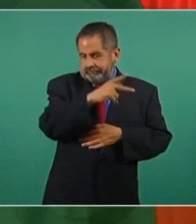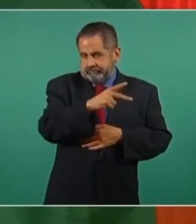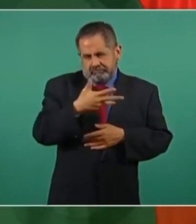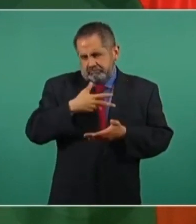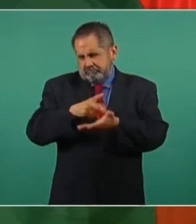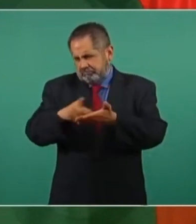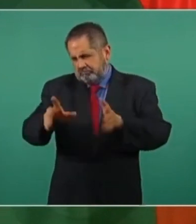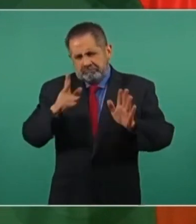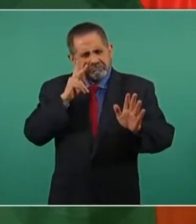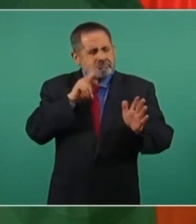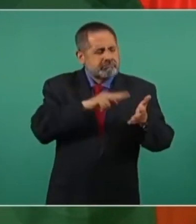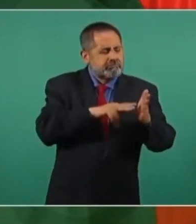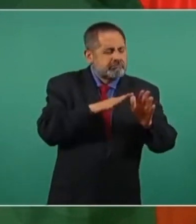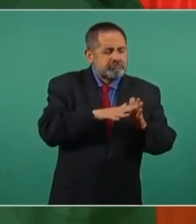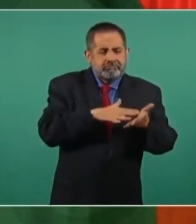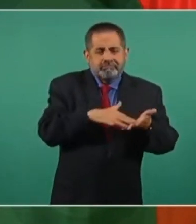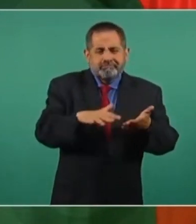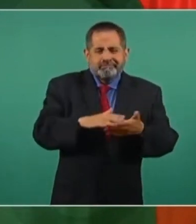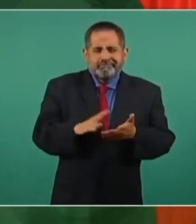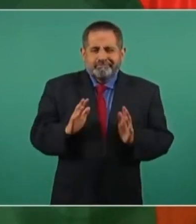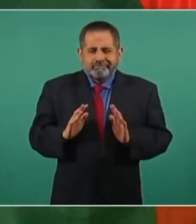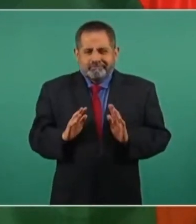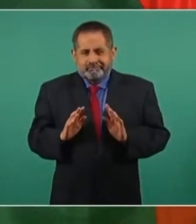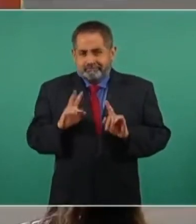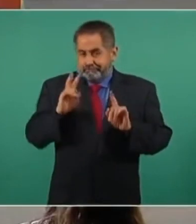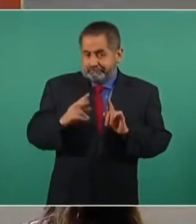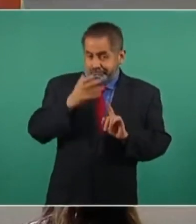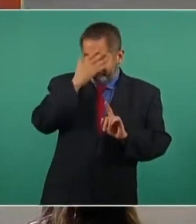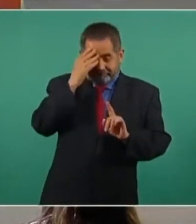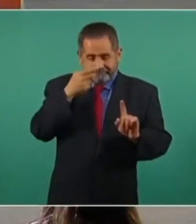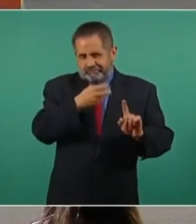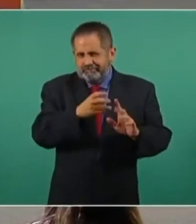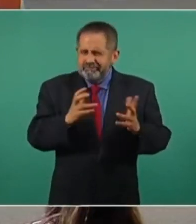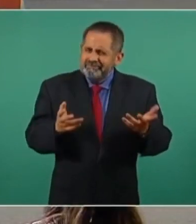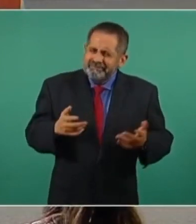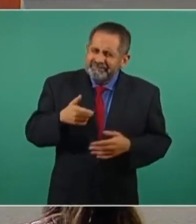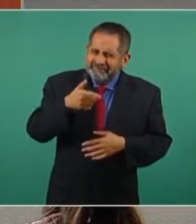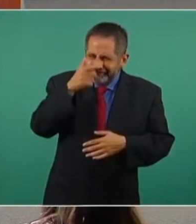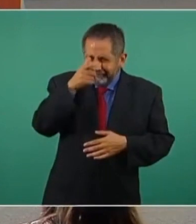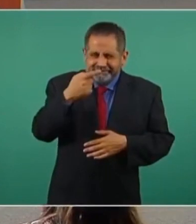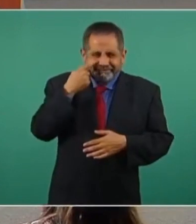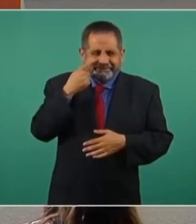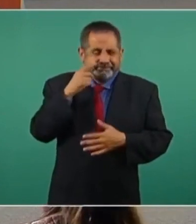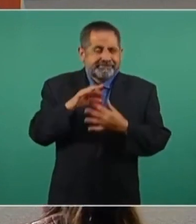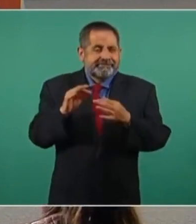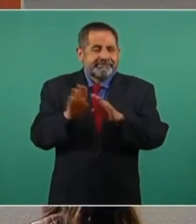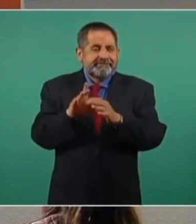pero no sé si sea él, pero fíjense lo que puso,